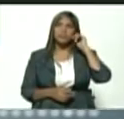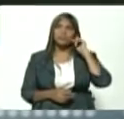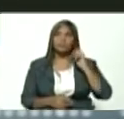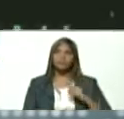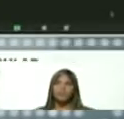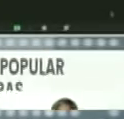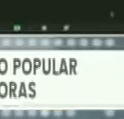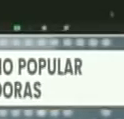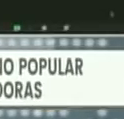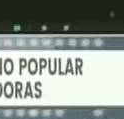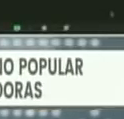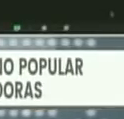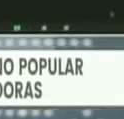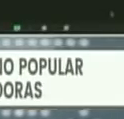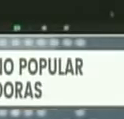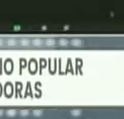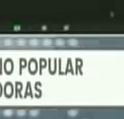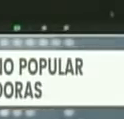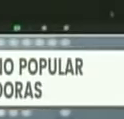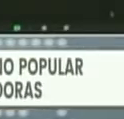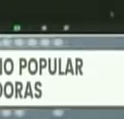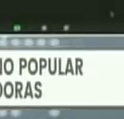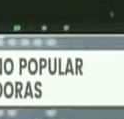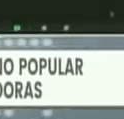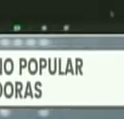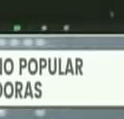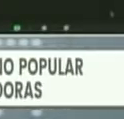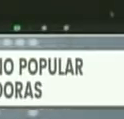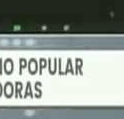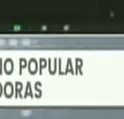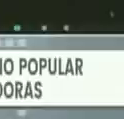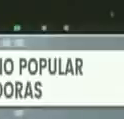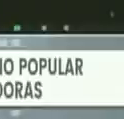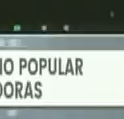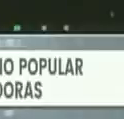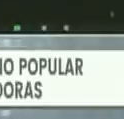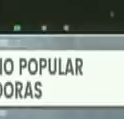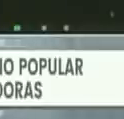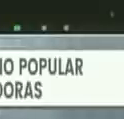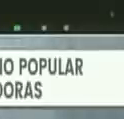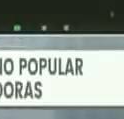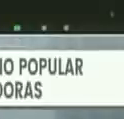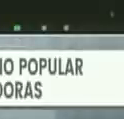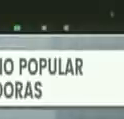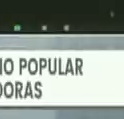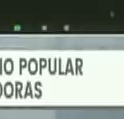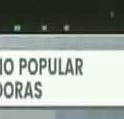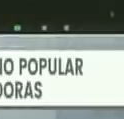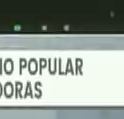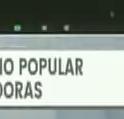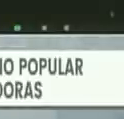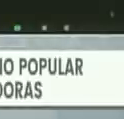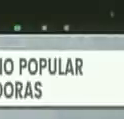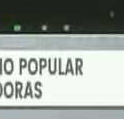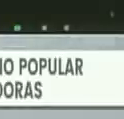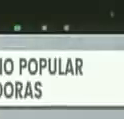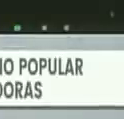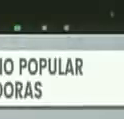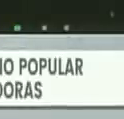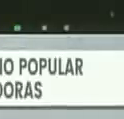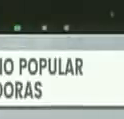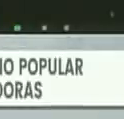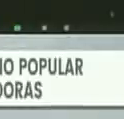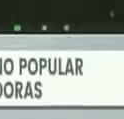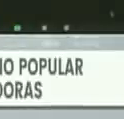con esa claridad eso es lo que necesitamos claridad que nadie tapare nada